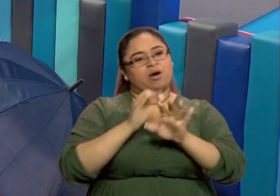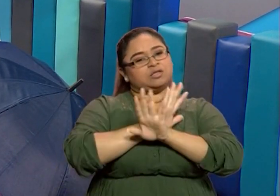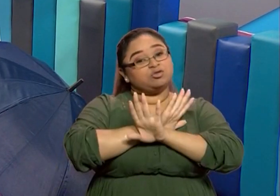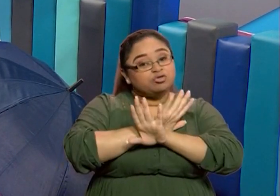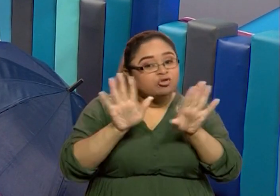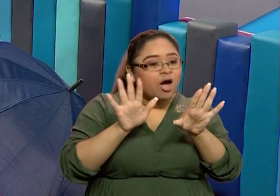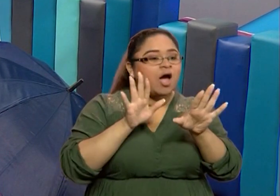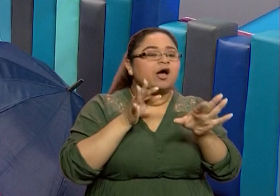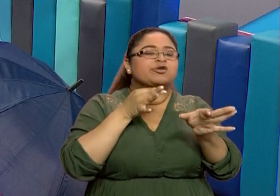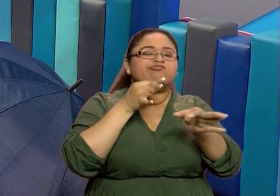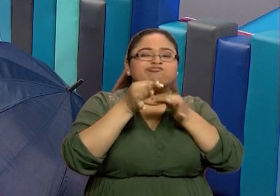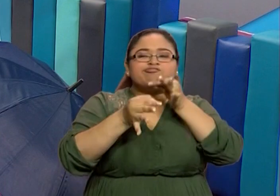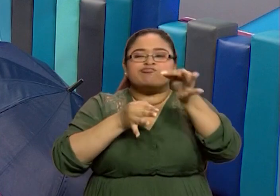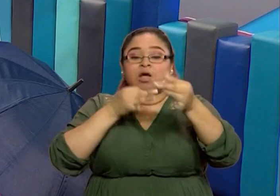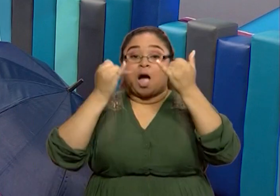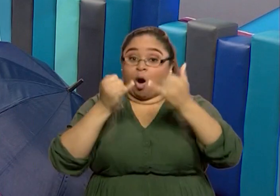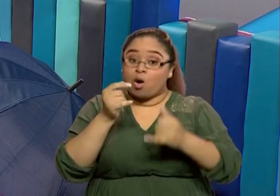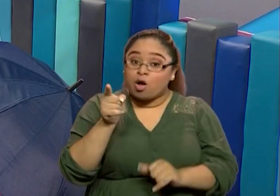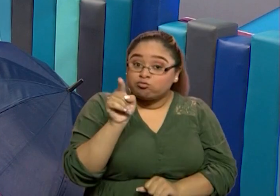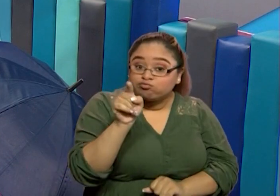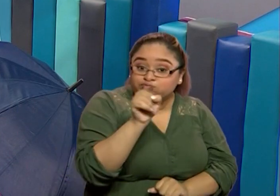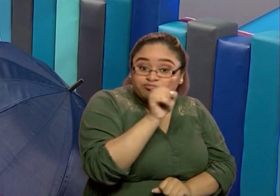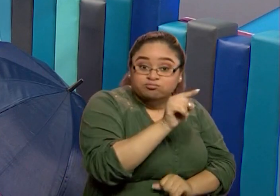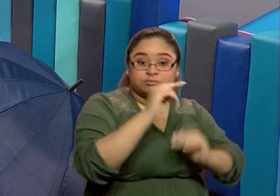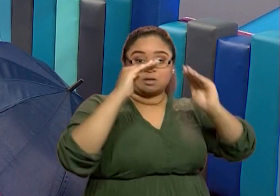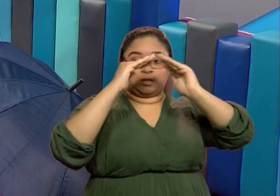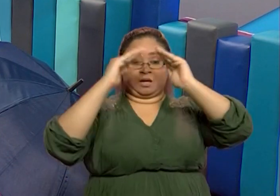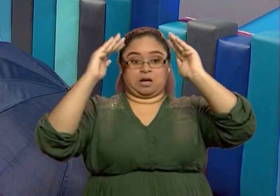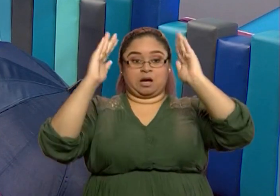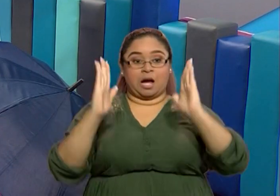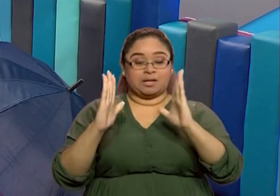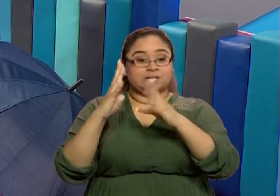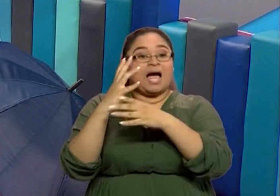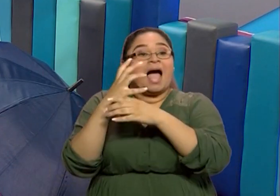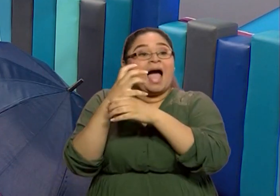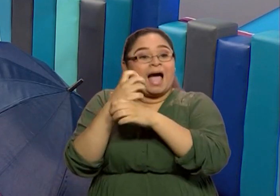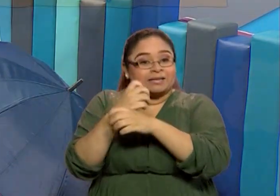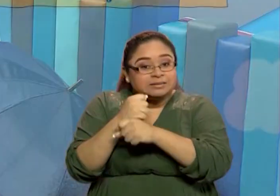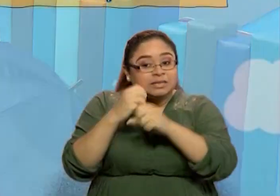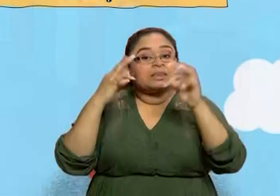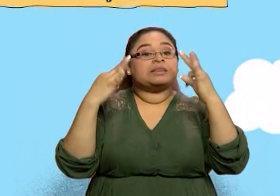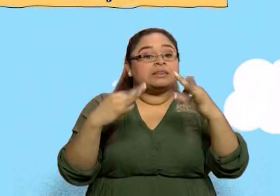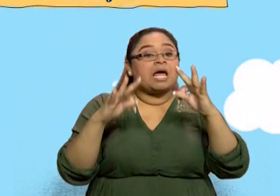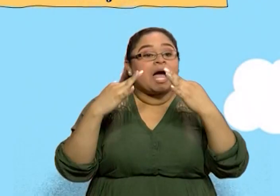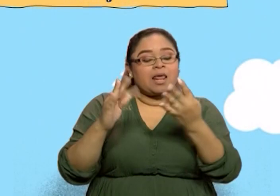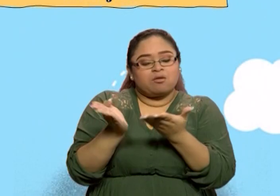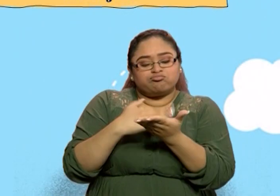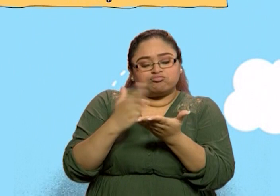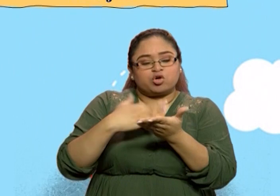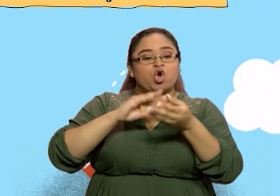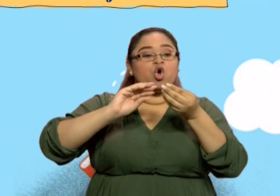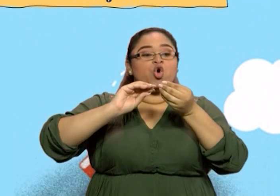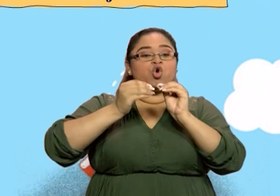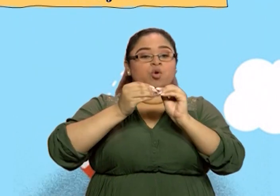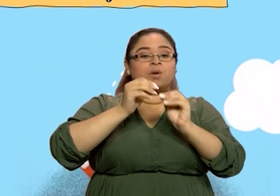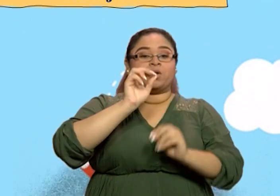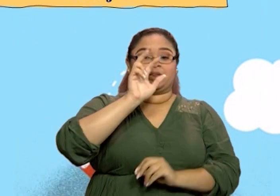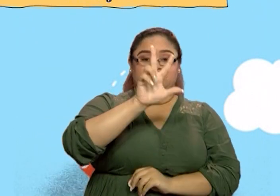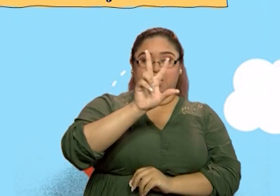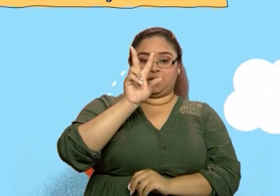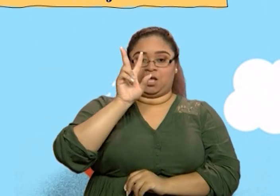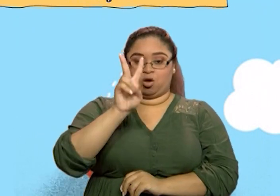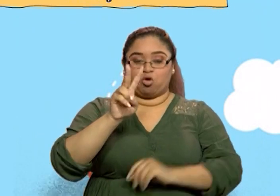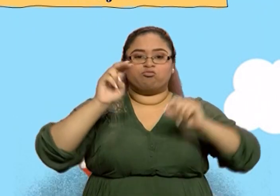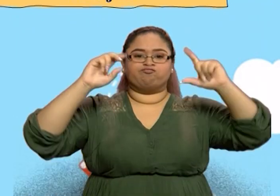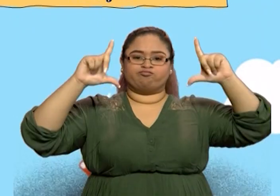explicación, es el turno de ustedes en casa. Van a trabajar en la página 32 y pueden tomarle